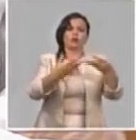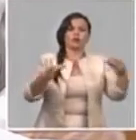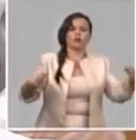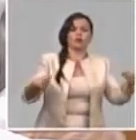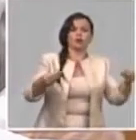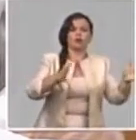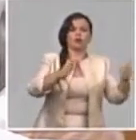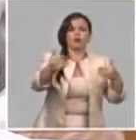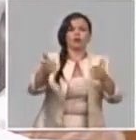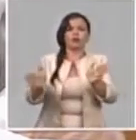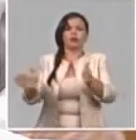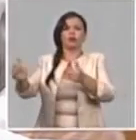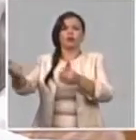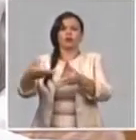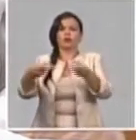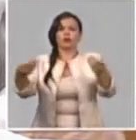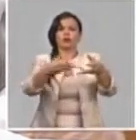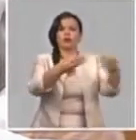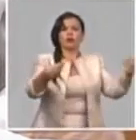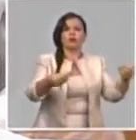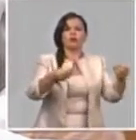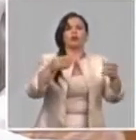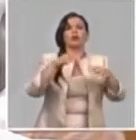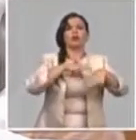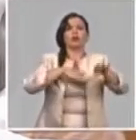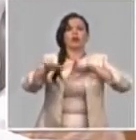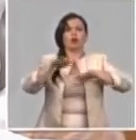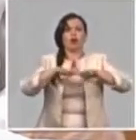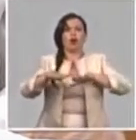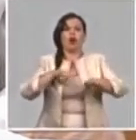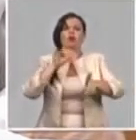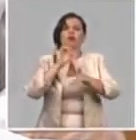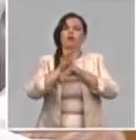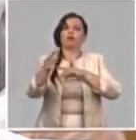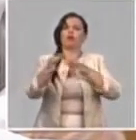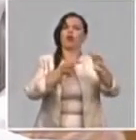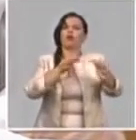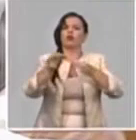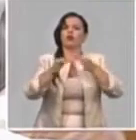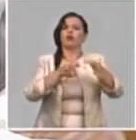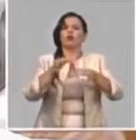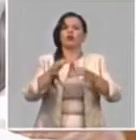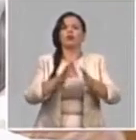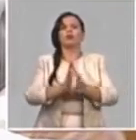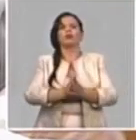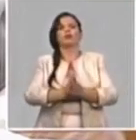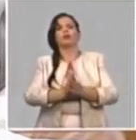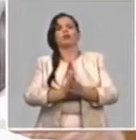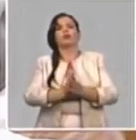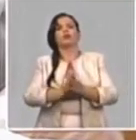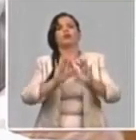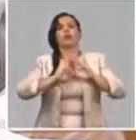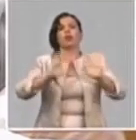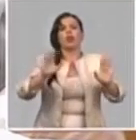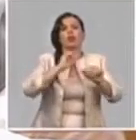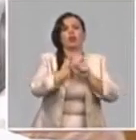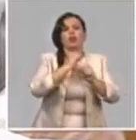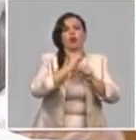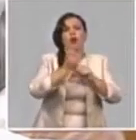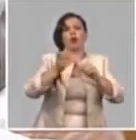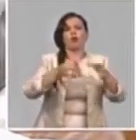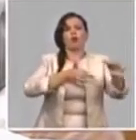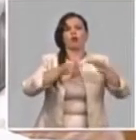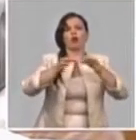del plan. Este mes de abril logramos incorporar en tres provincias los trabajos de la acuicultura y hoy ya se trabaja en ocho provincias del país